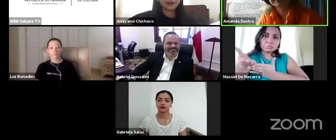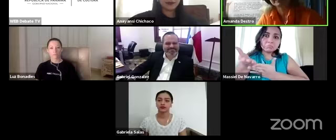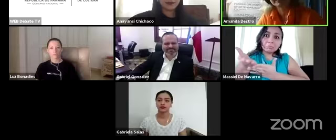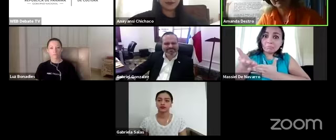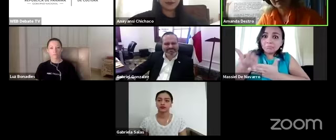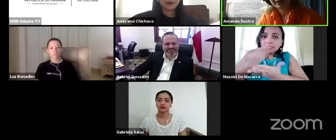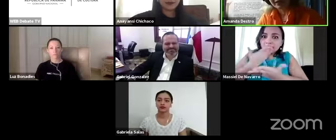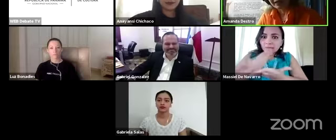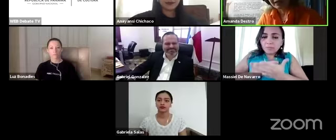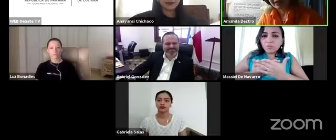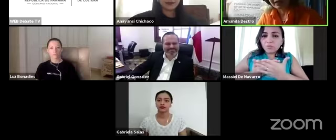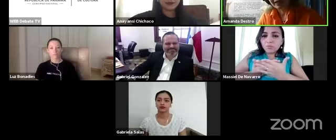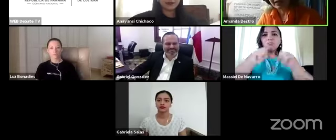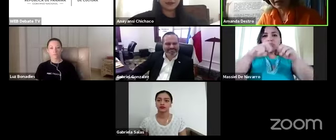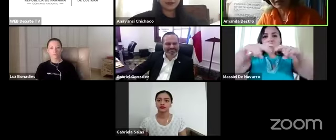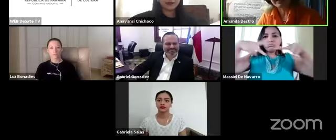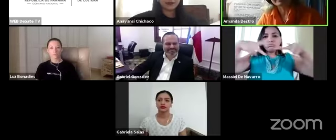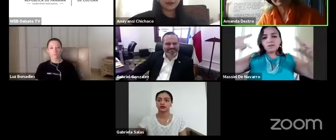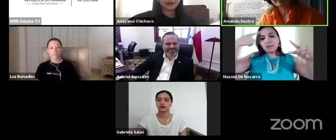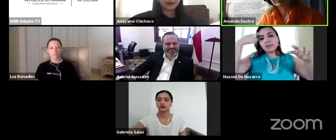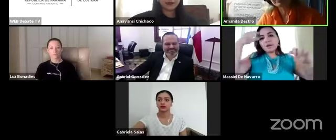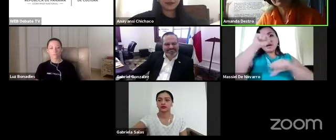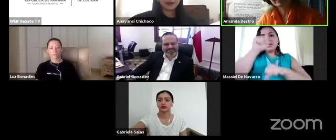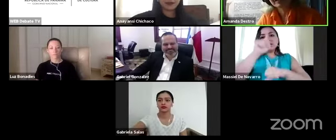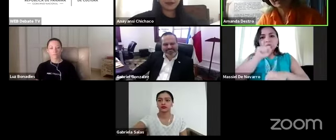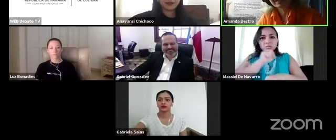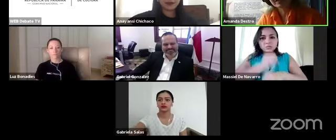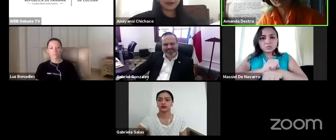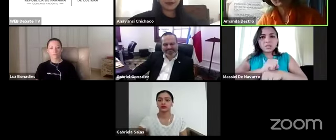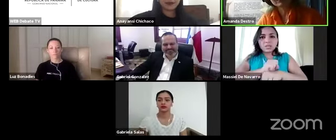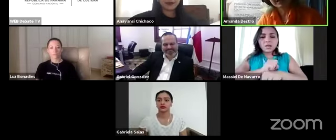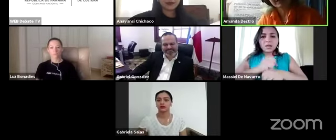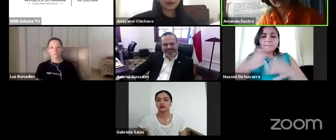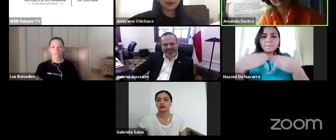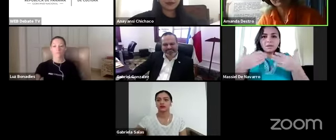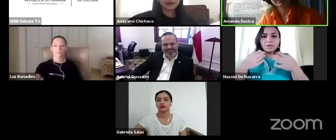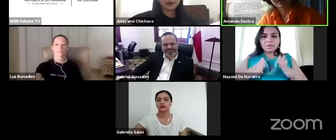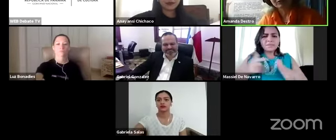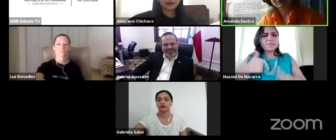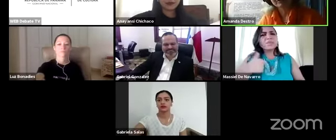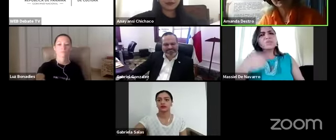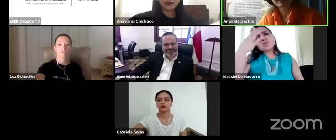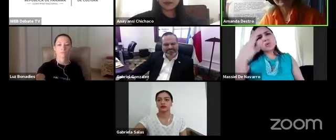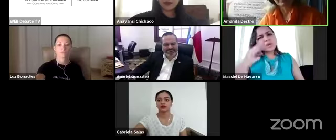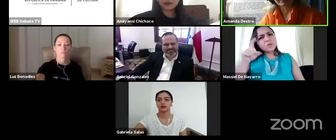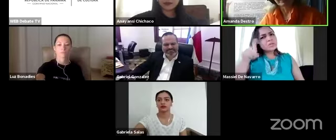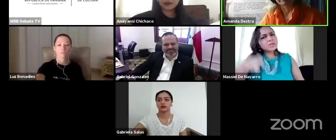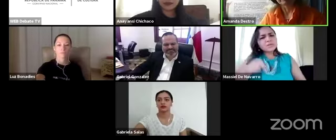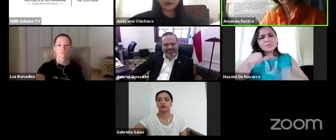panameña creo que tenemos que seguir haciendo lo que estábamos haciendo